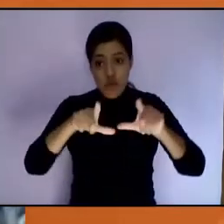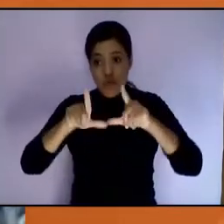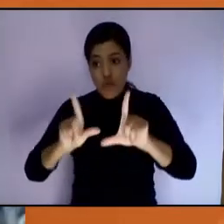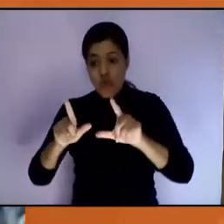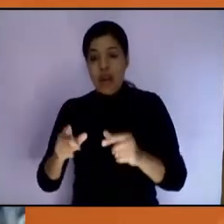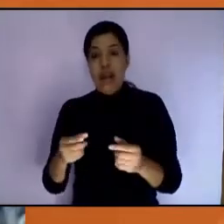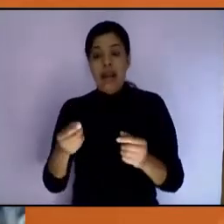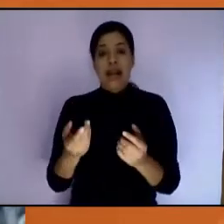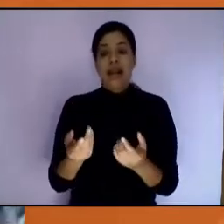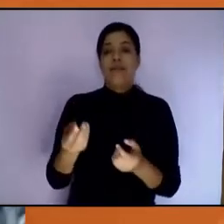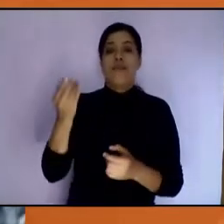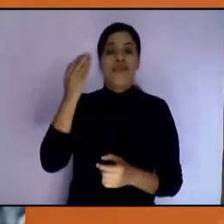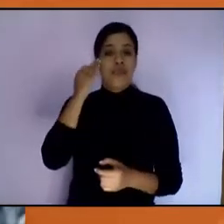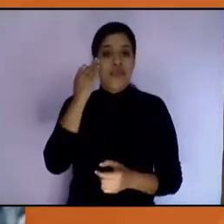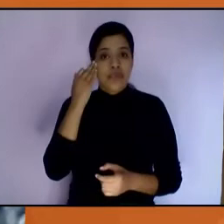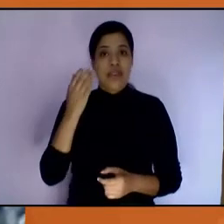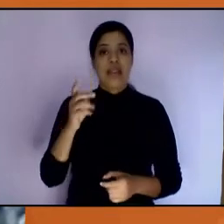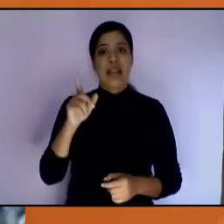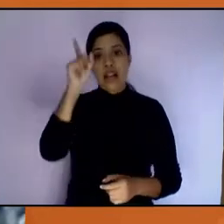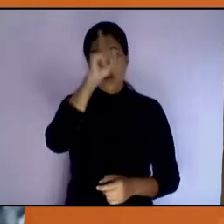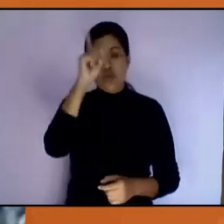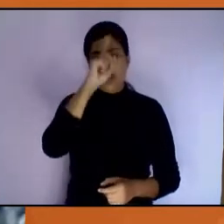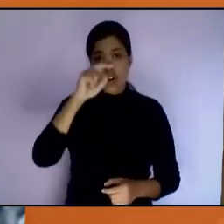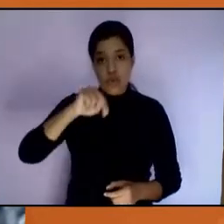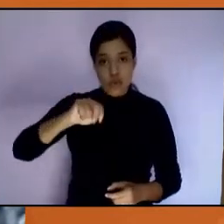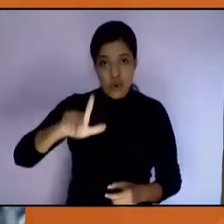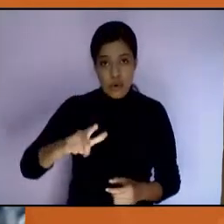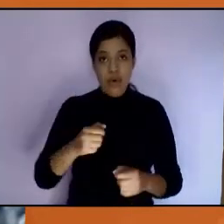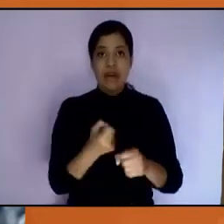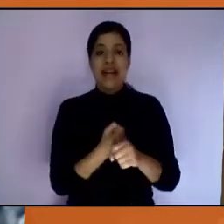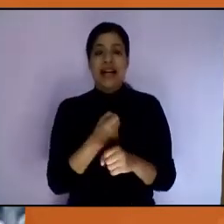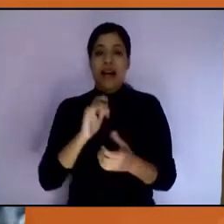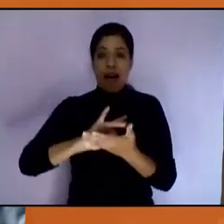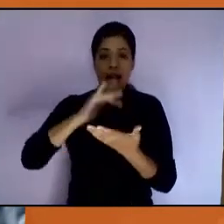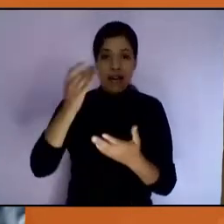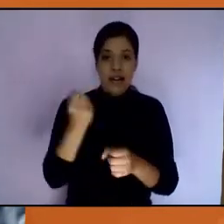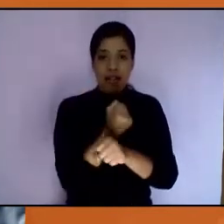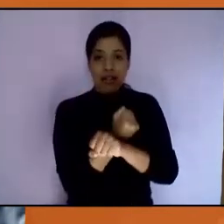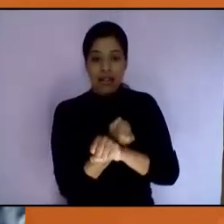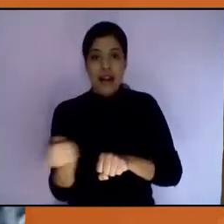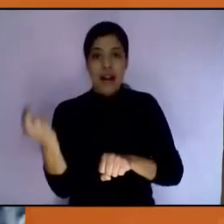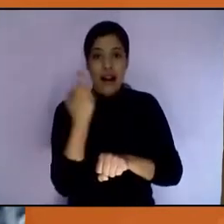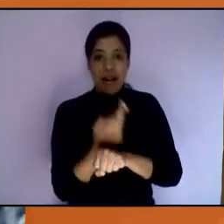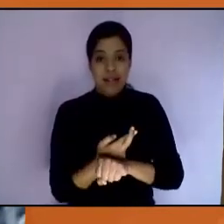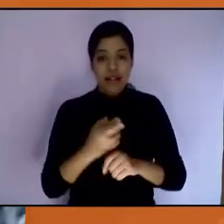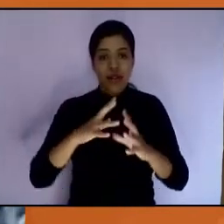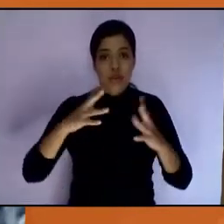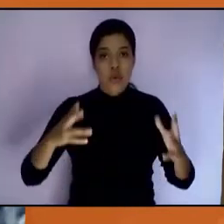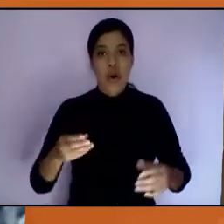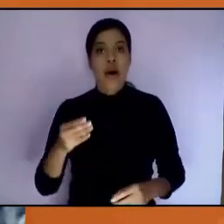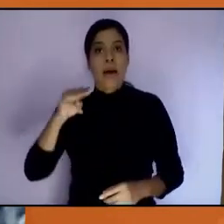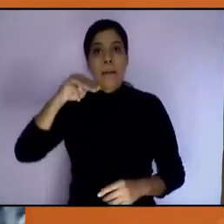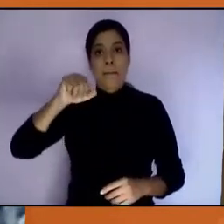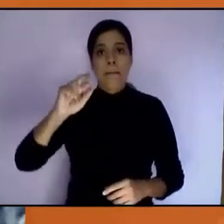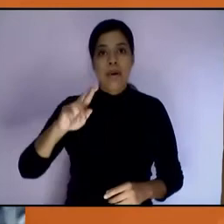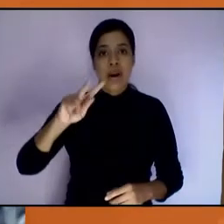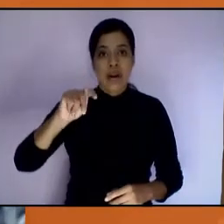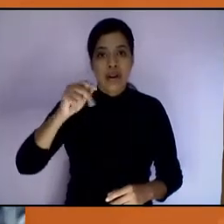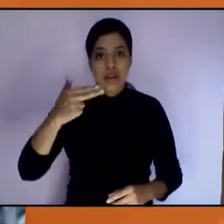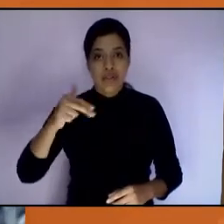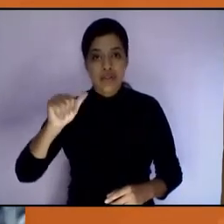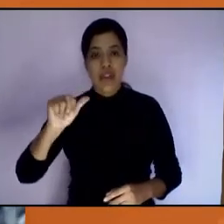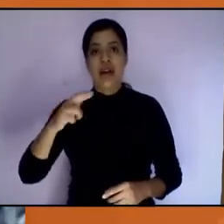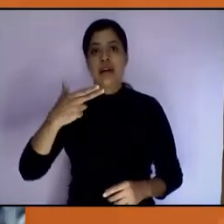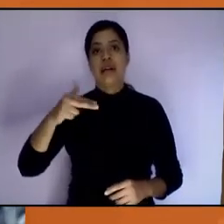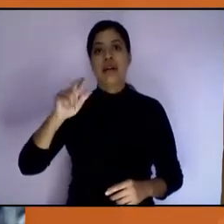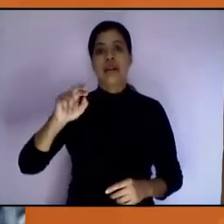de Consejo Nuevo León. Y bueno, también agradecer al secretario de Desarrollo Social que nos acompaña, a Marta Herrera, nuestra presidenta. Y pues bienvenidos y que